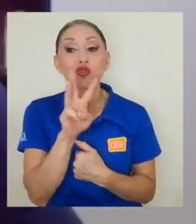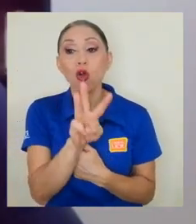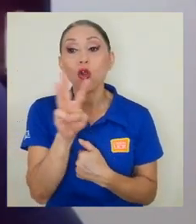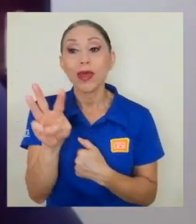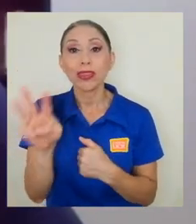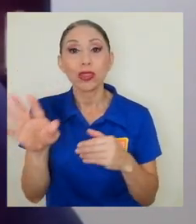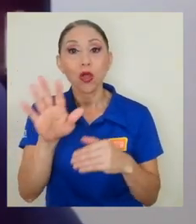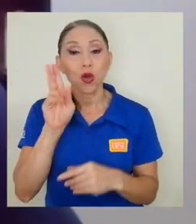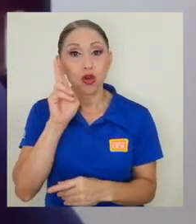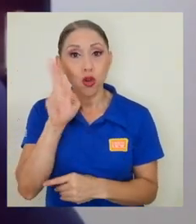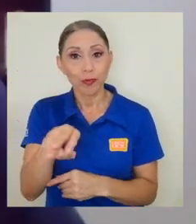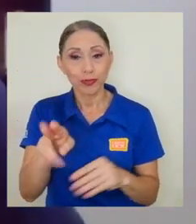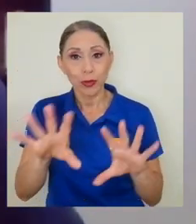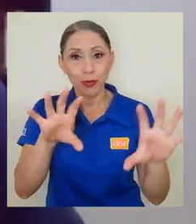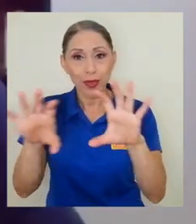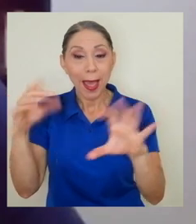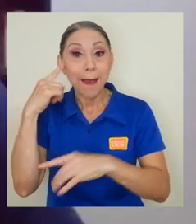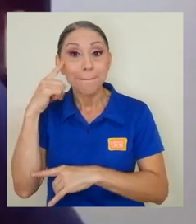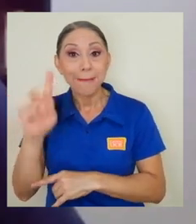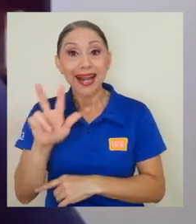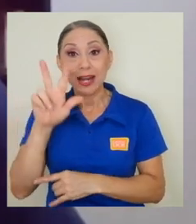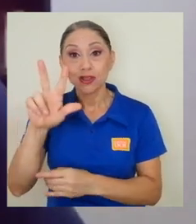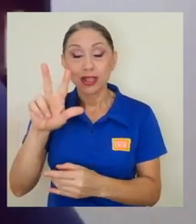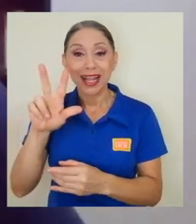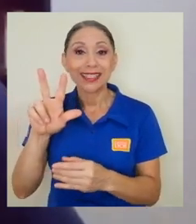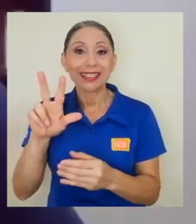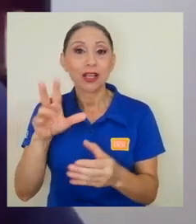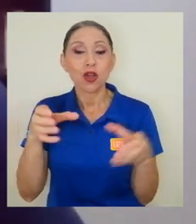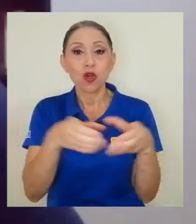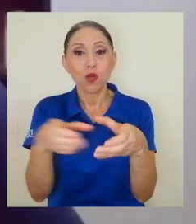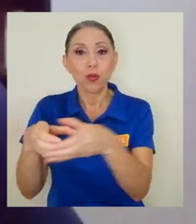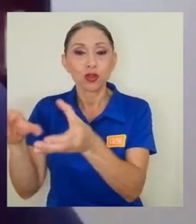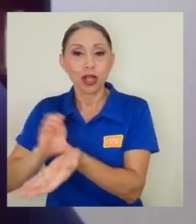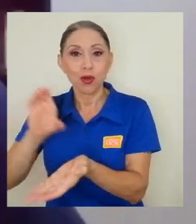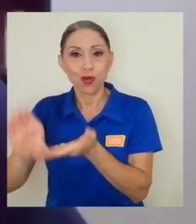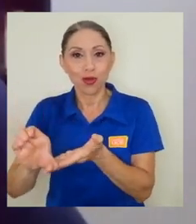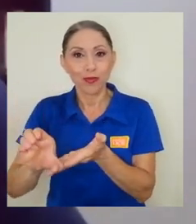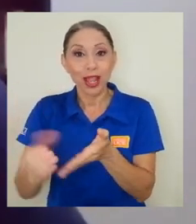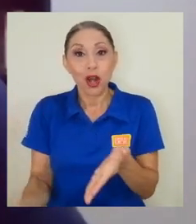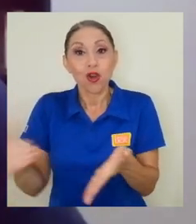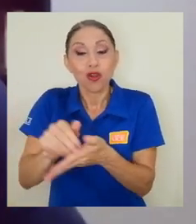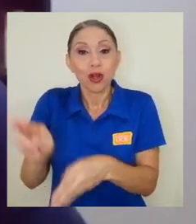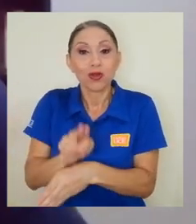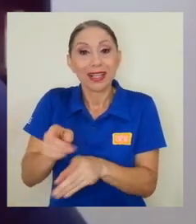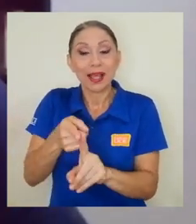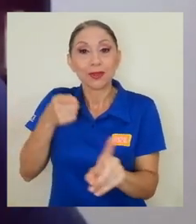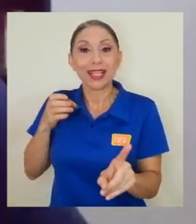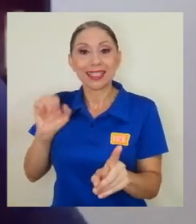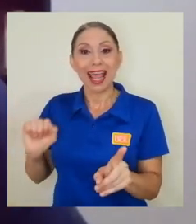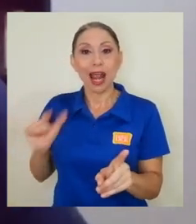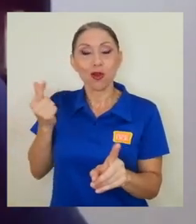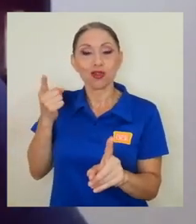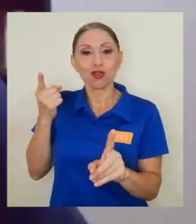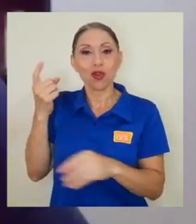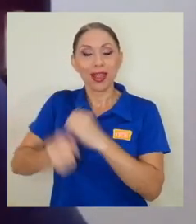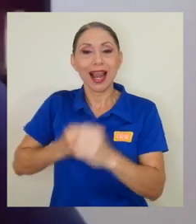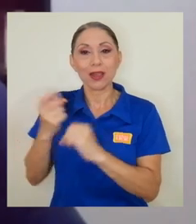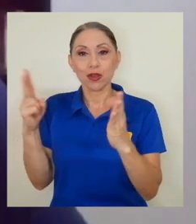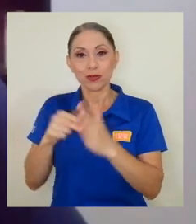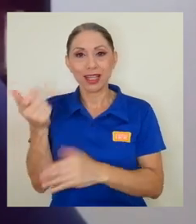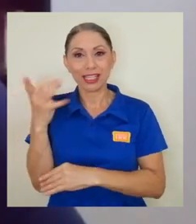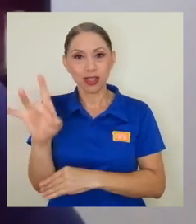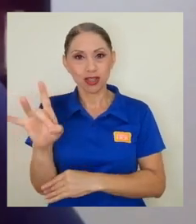los tres grupos del curso y reutilizamos el entorno desde agosto del 2018. Esto nos ha